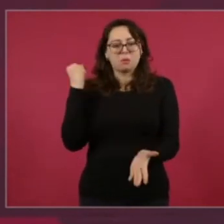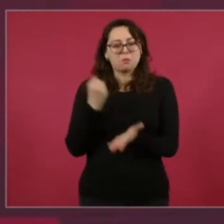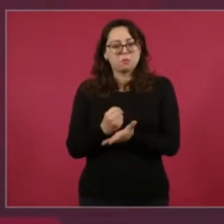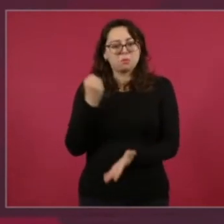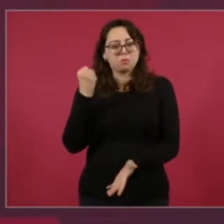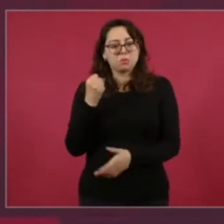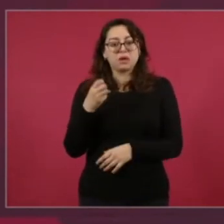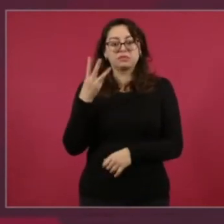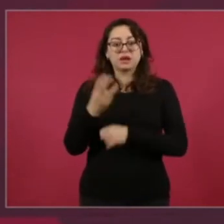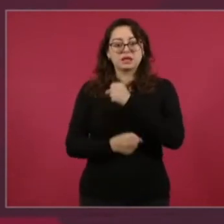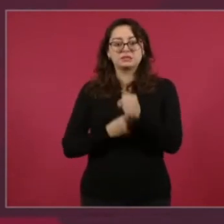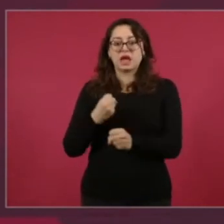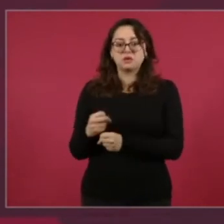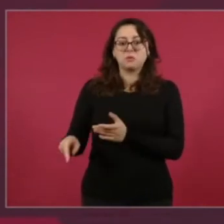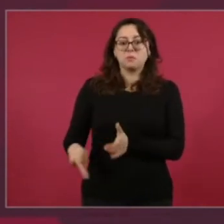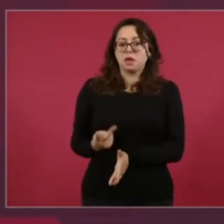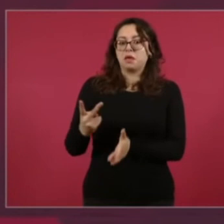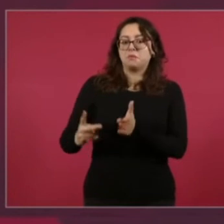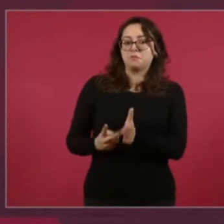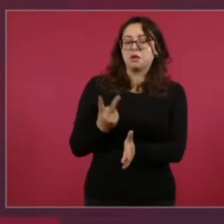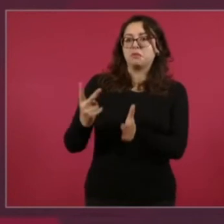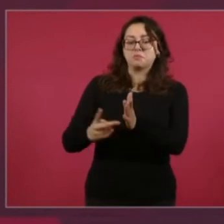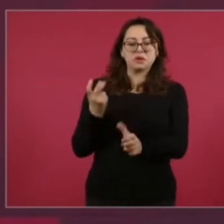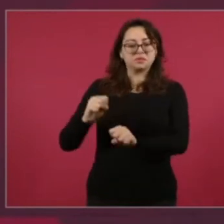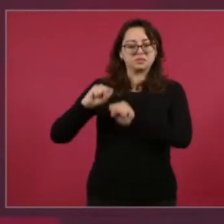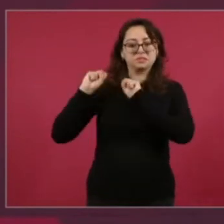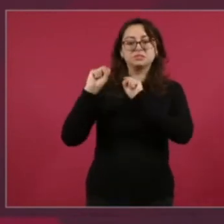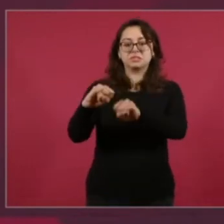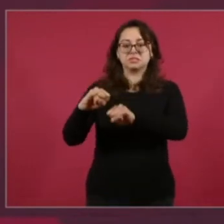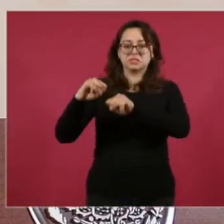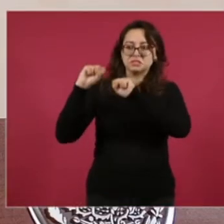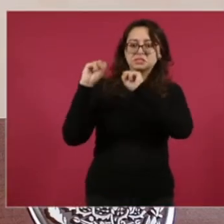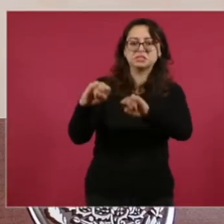Tres años consecutivos. ¿Cómo le hacía?